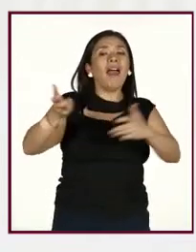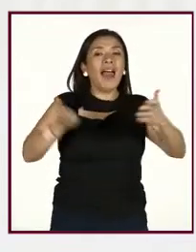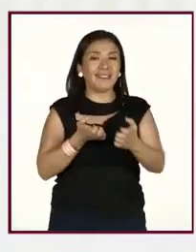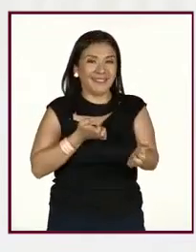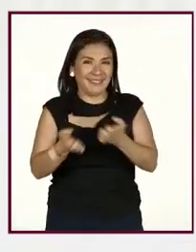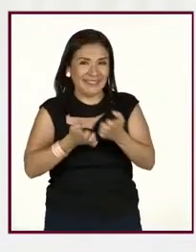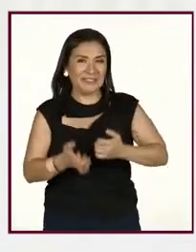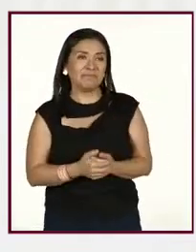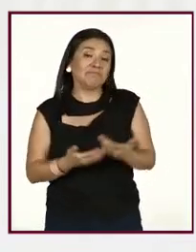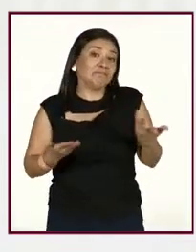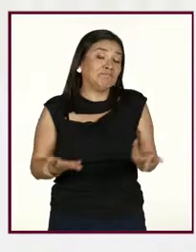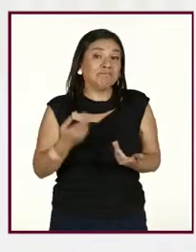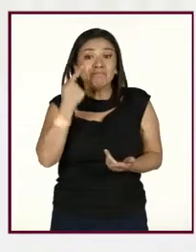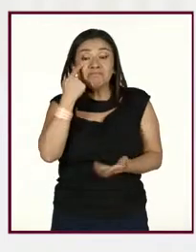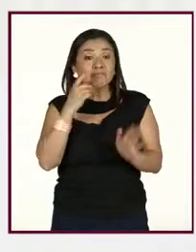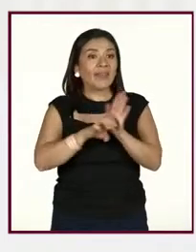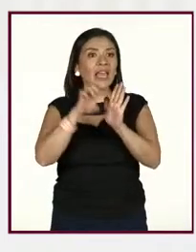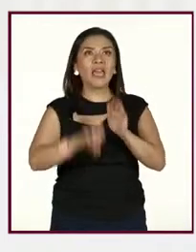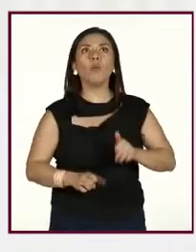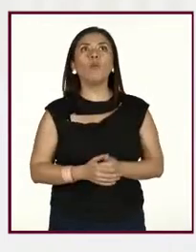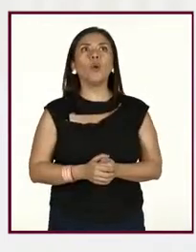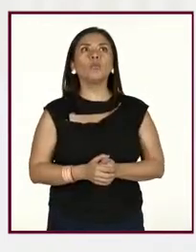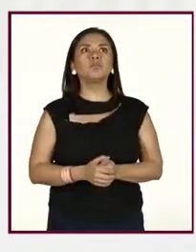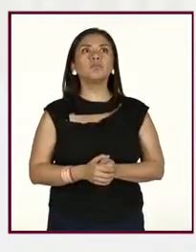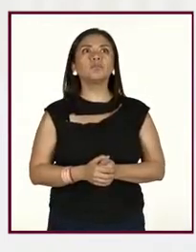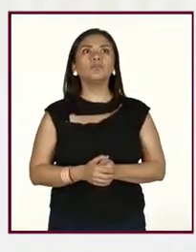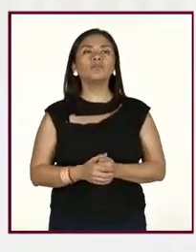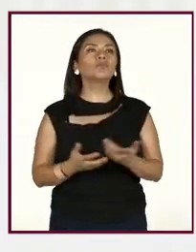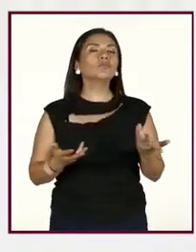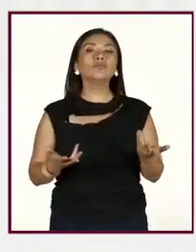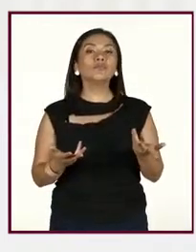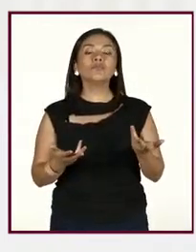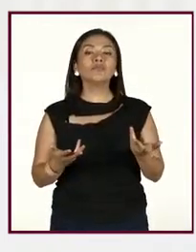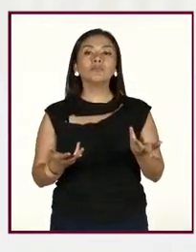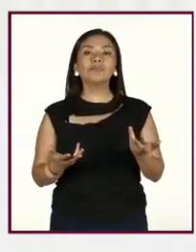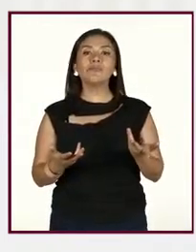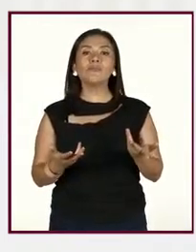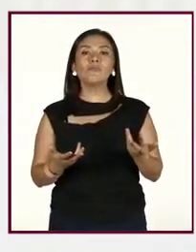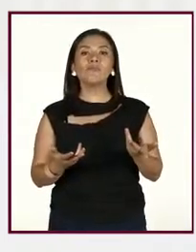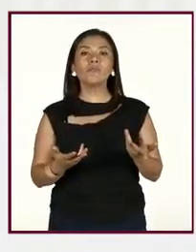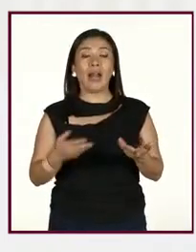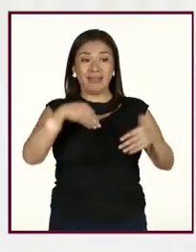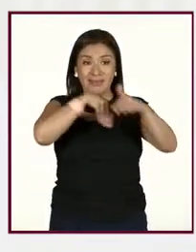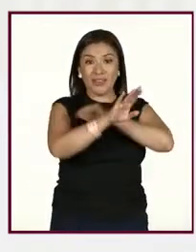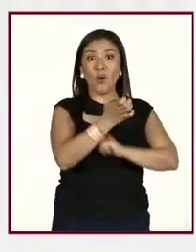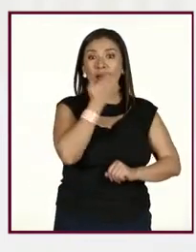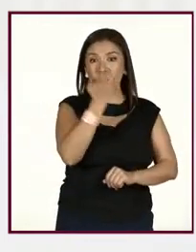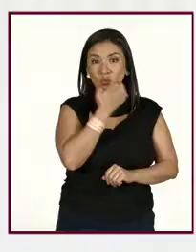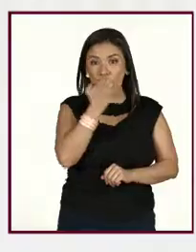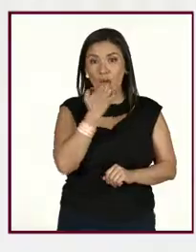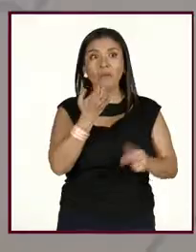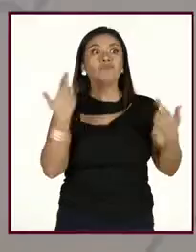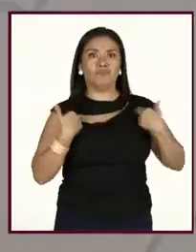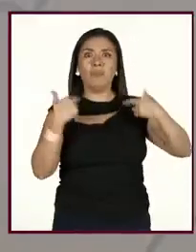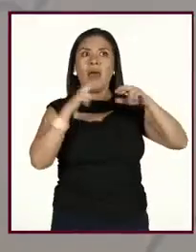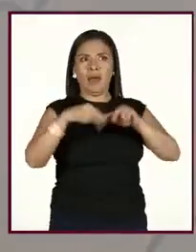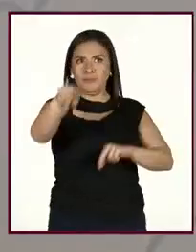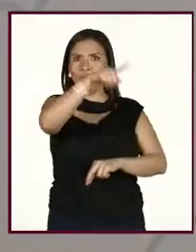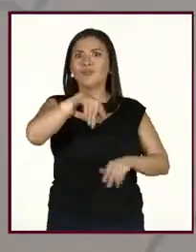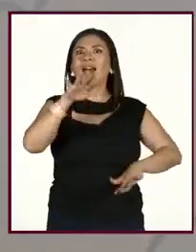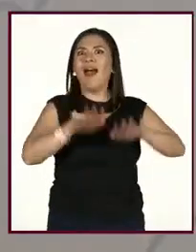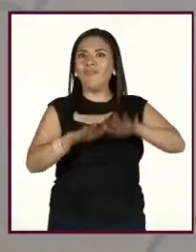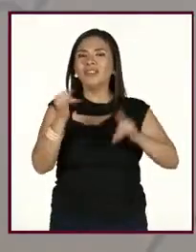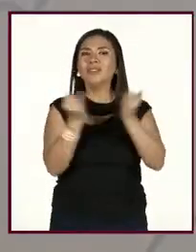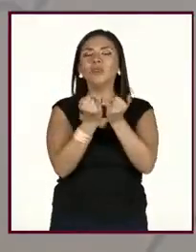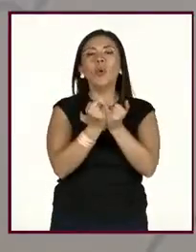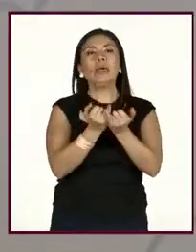Y, bueno, por ejemplo, hablando de, en el ambiente escolar, los docentes muchas veces también, pues,